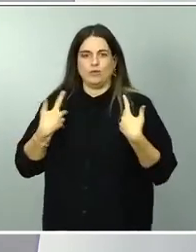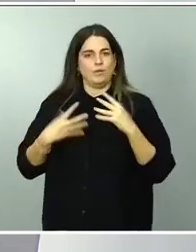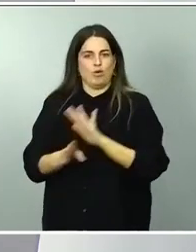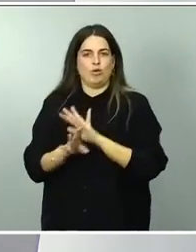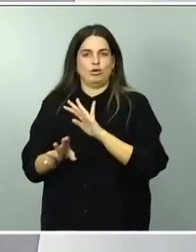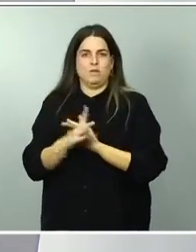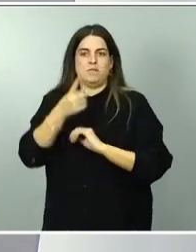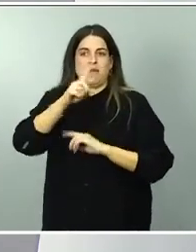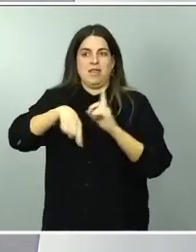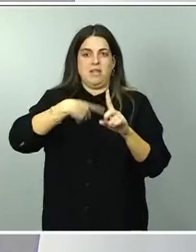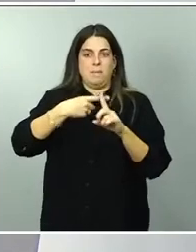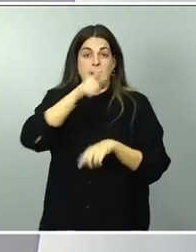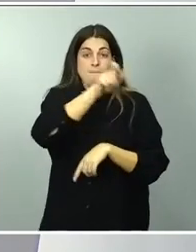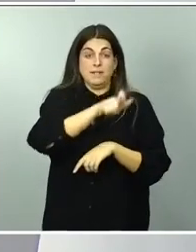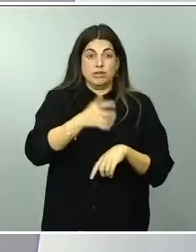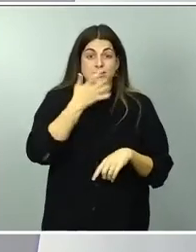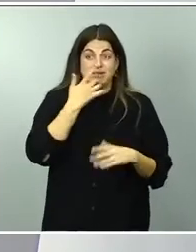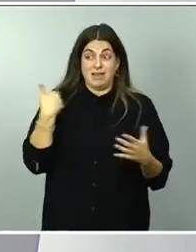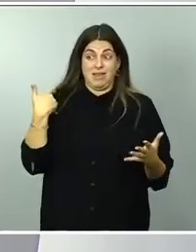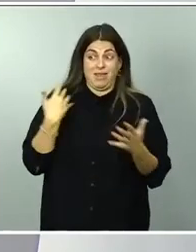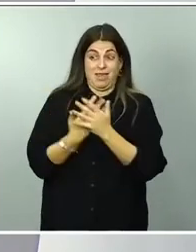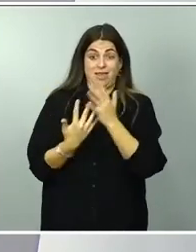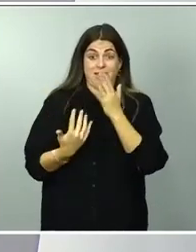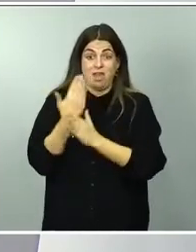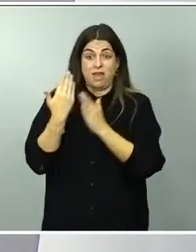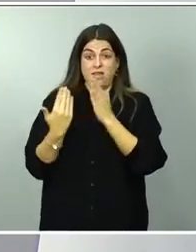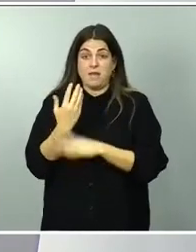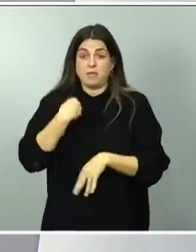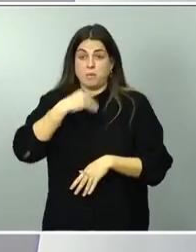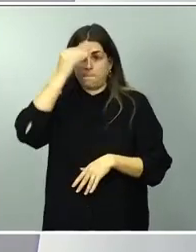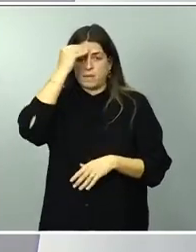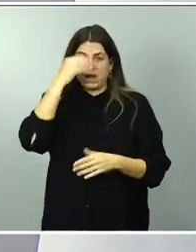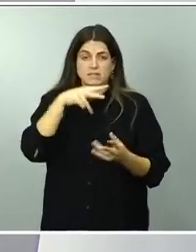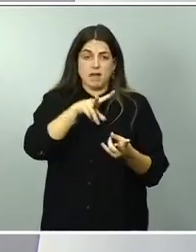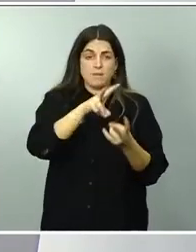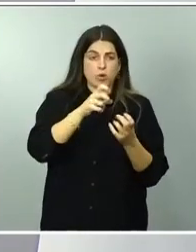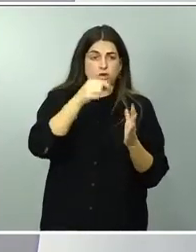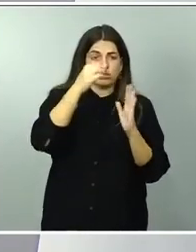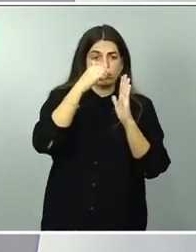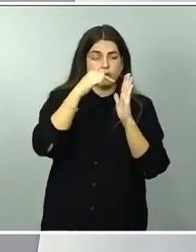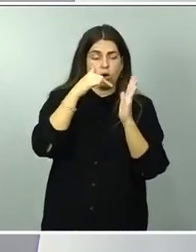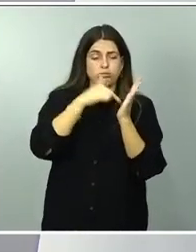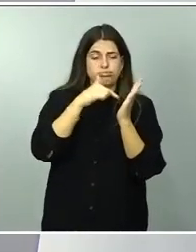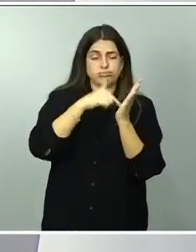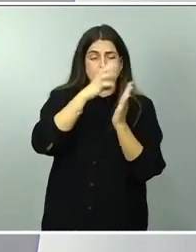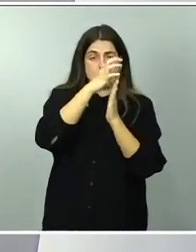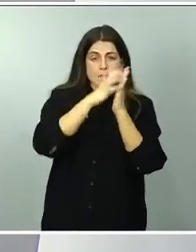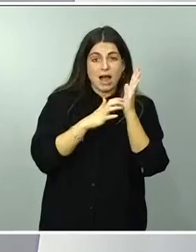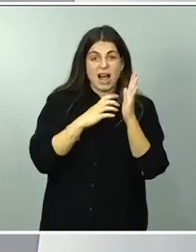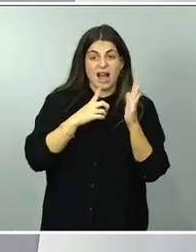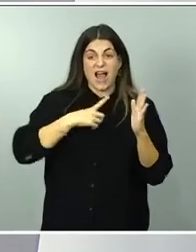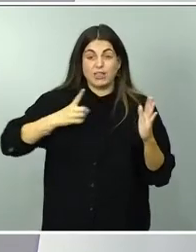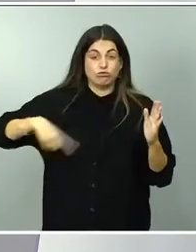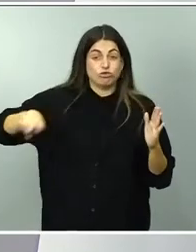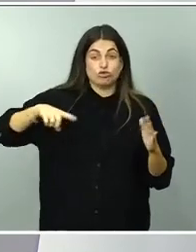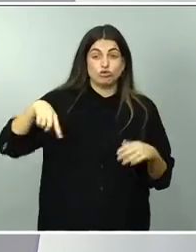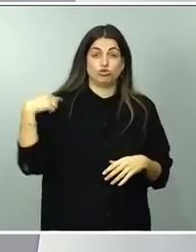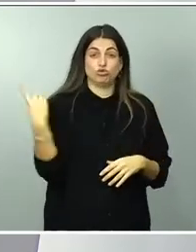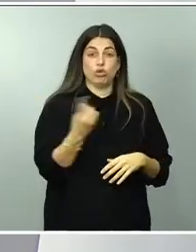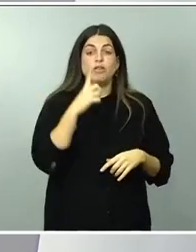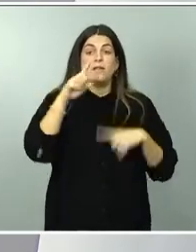todavía en estos días hablan de bajar impuestos de forma generalizada son los mismos que, cuando llegan al Gobierno,